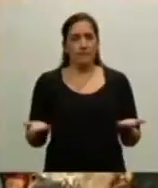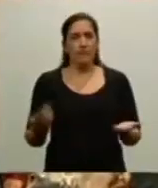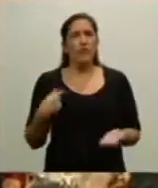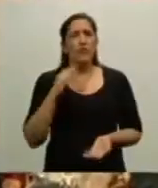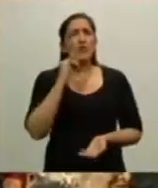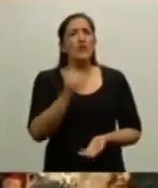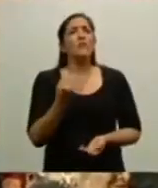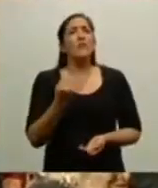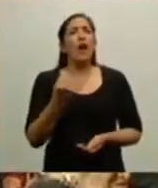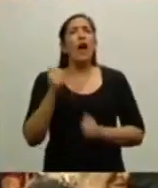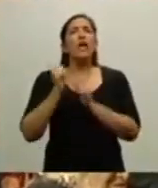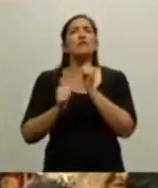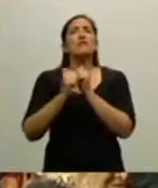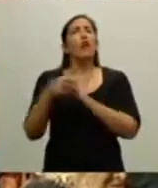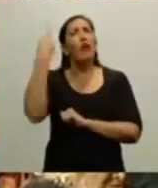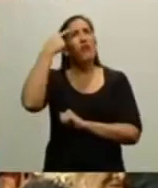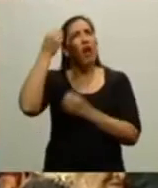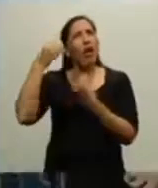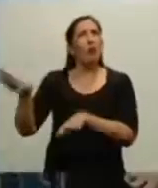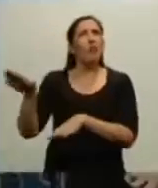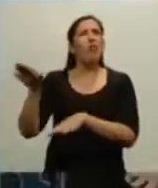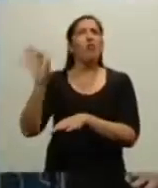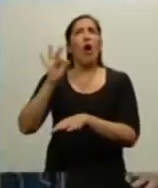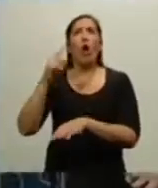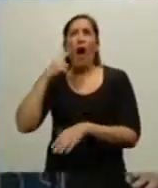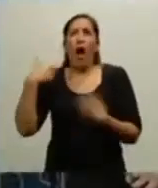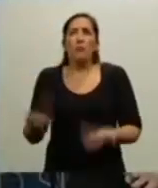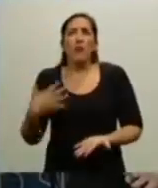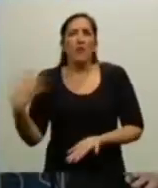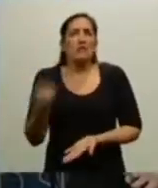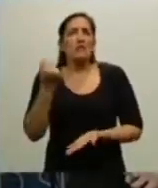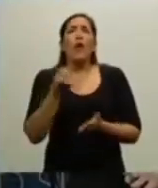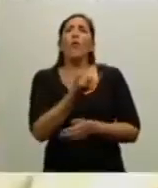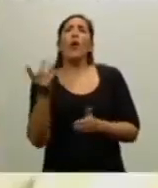mencionar, que la historia no se puede fragmentar ni tomar con beneficio de inventario.